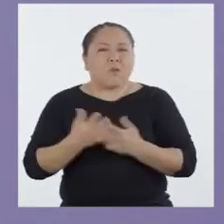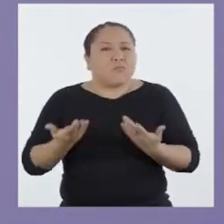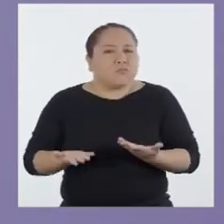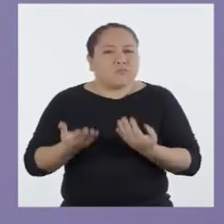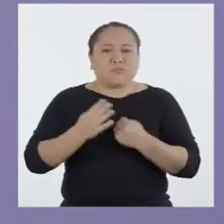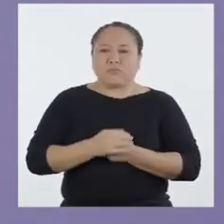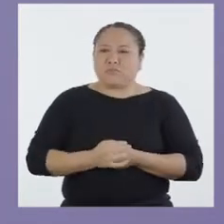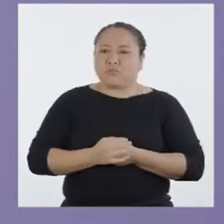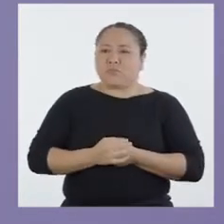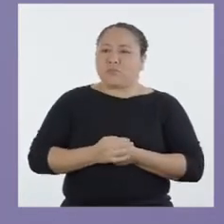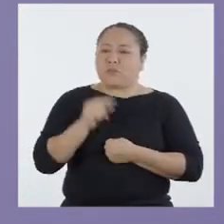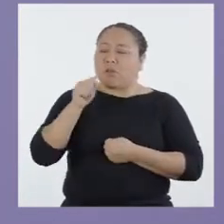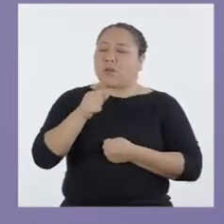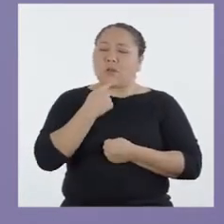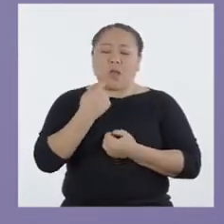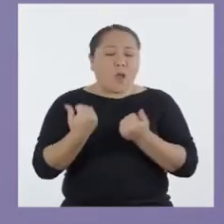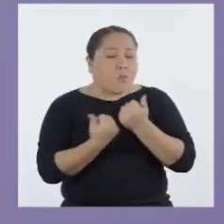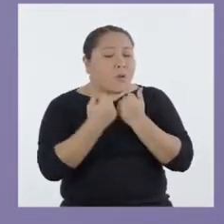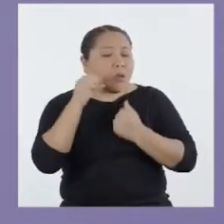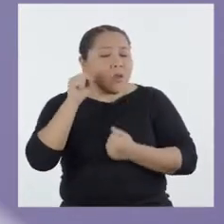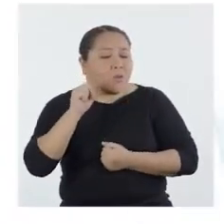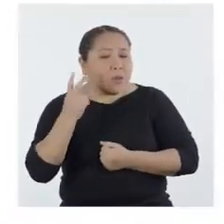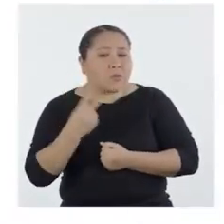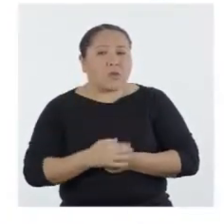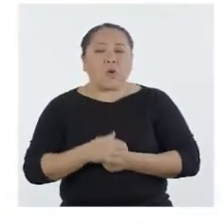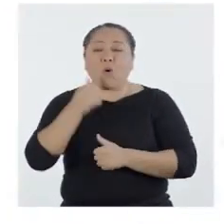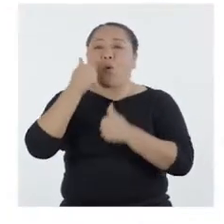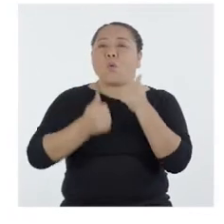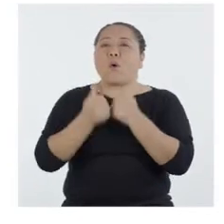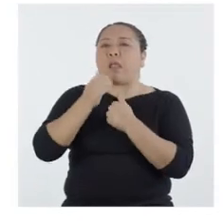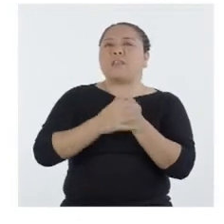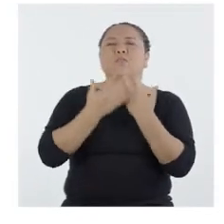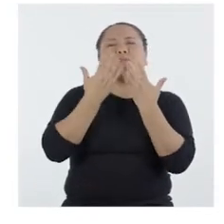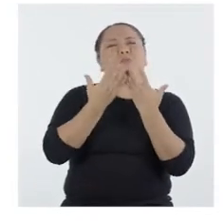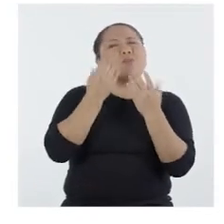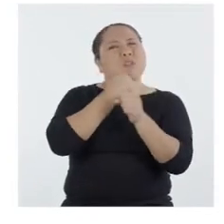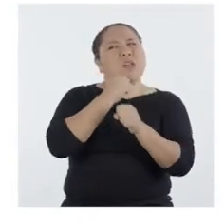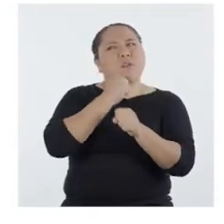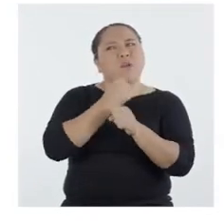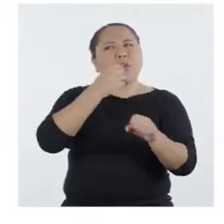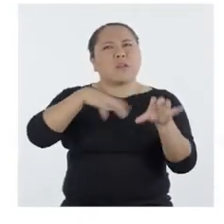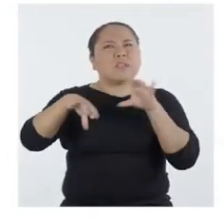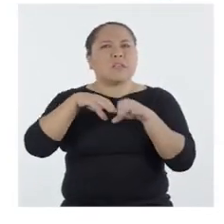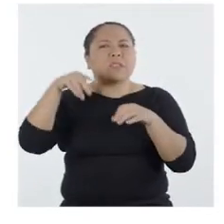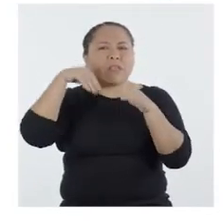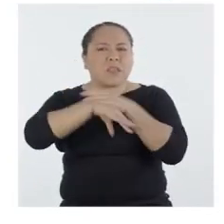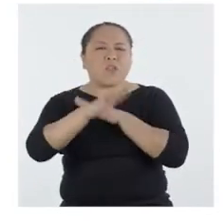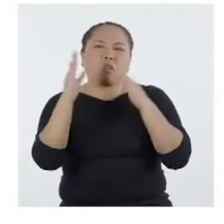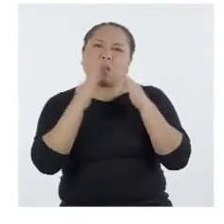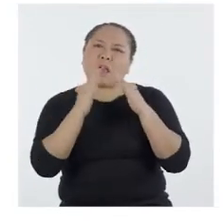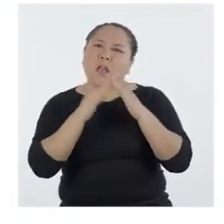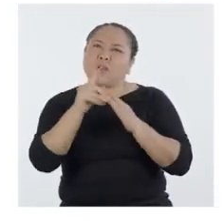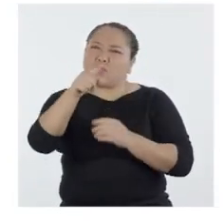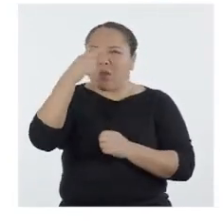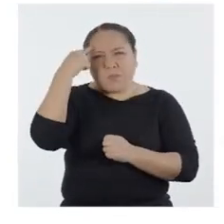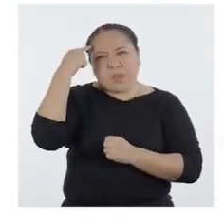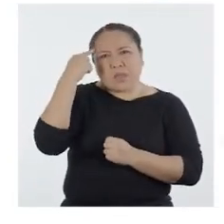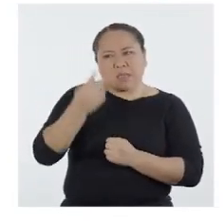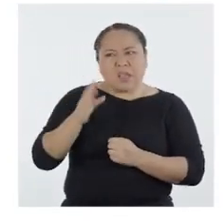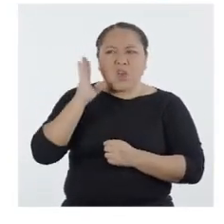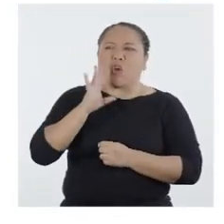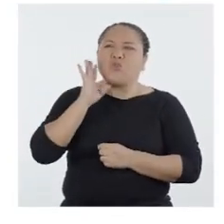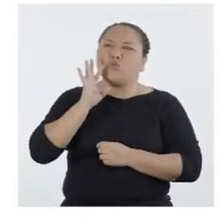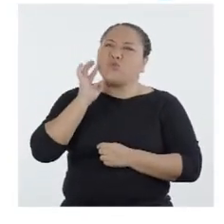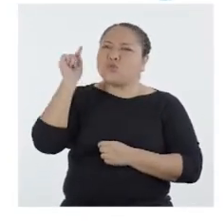podrían ser... Apóyame, segundo. ¿Qué tipo de actividades que se realizan en el hogar creen que